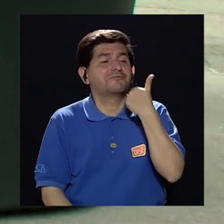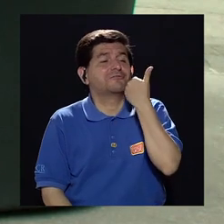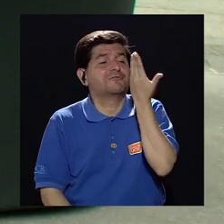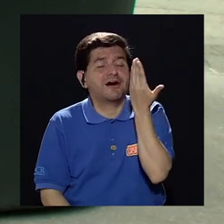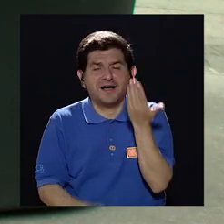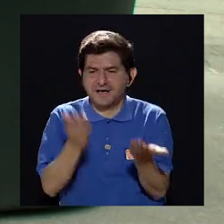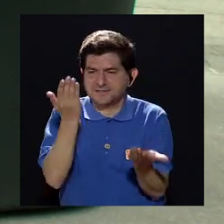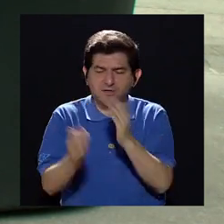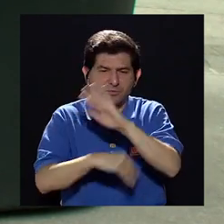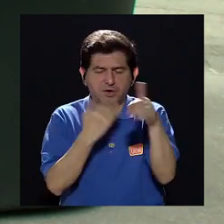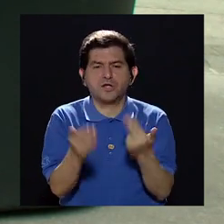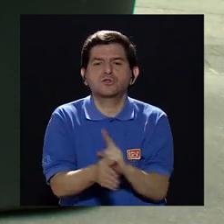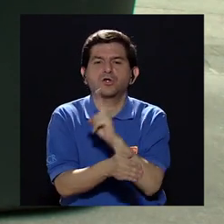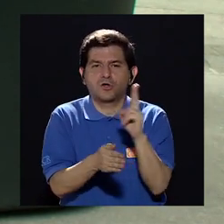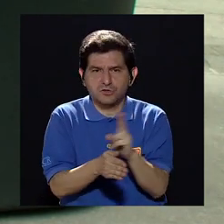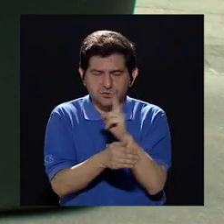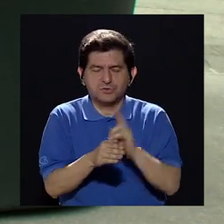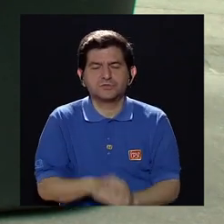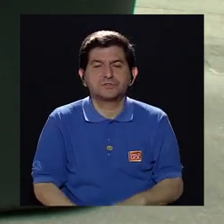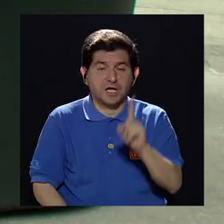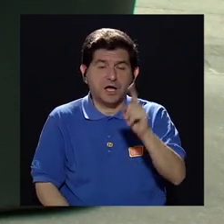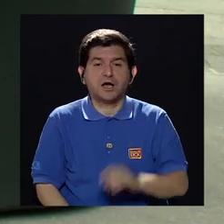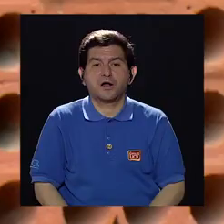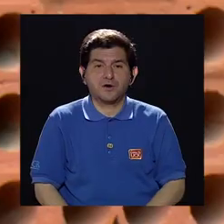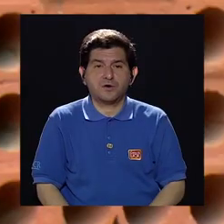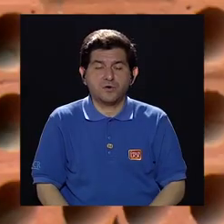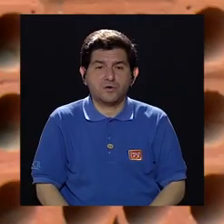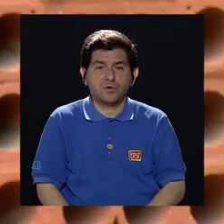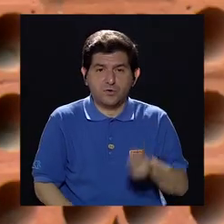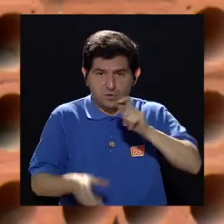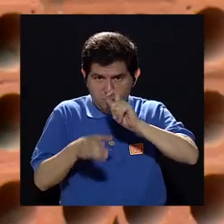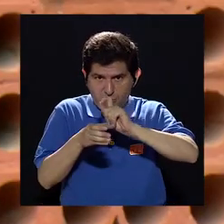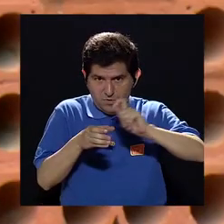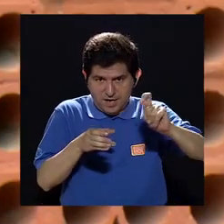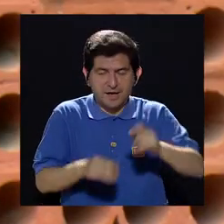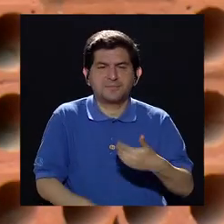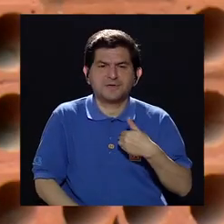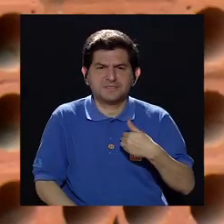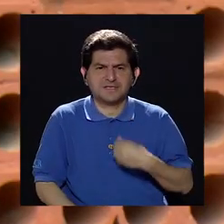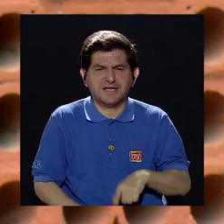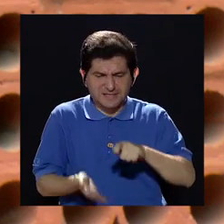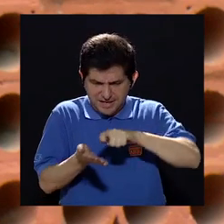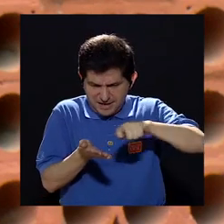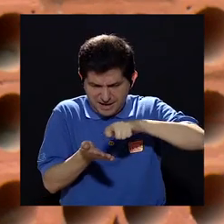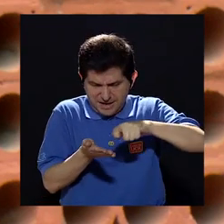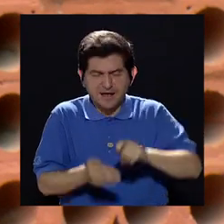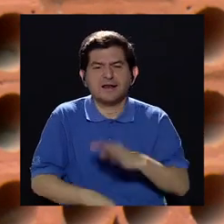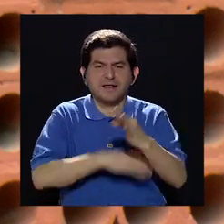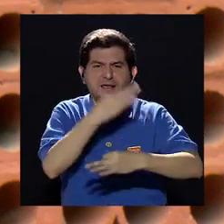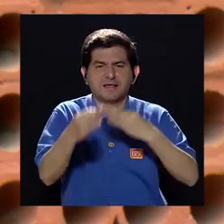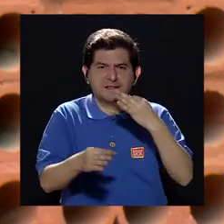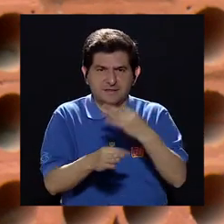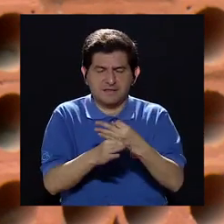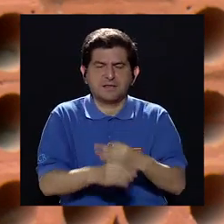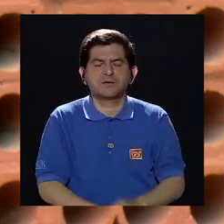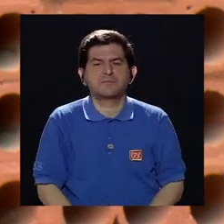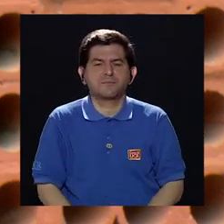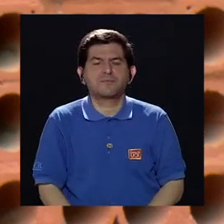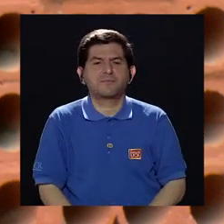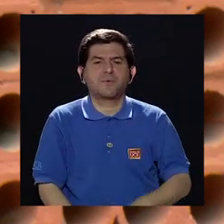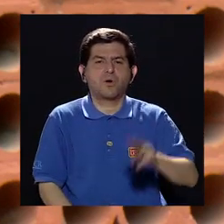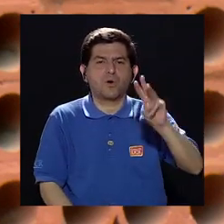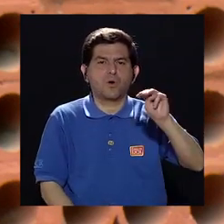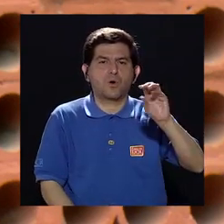queda muy fácil comparar. Todos hemos utilizado un lápiz de los de borrador, el lápiz de mongol, este tipo,